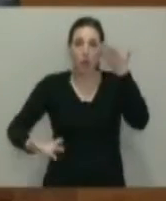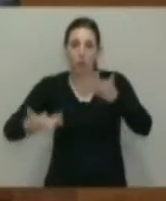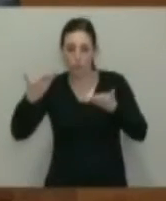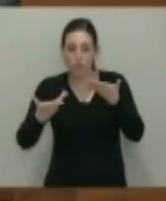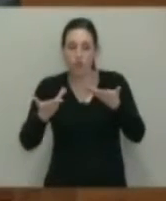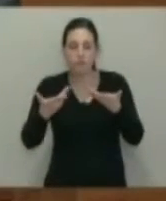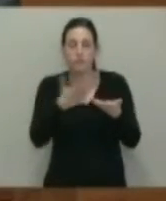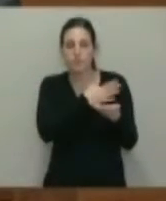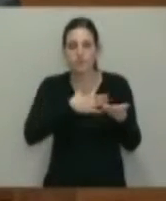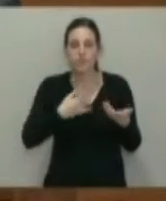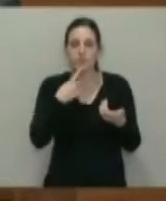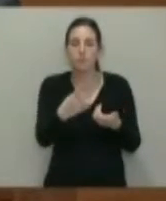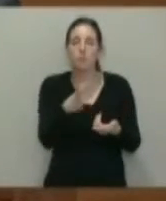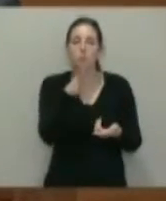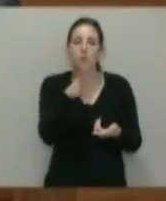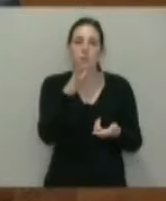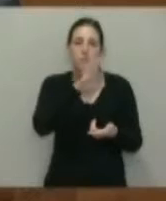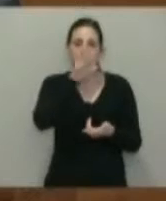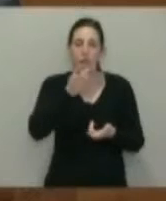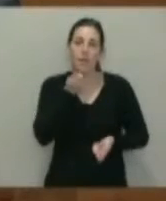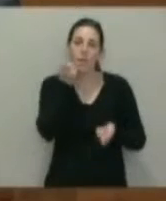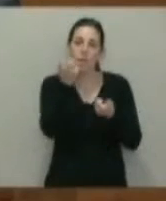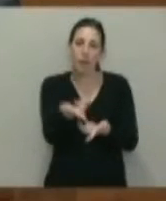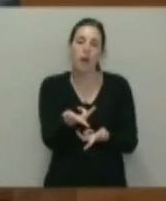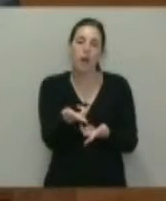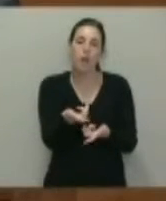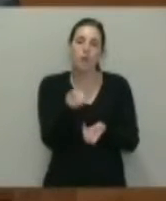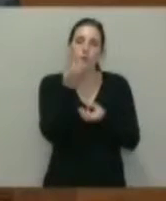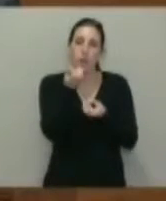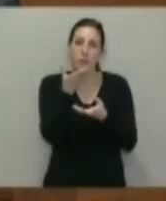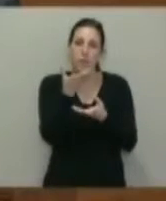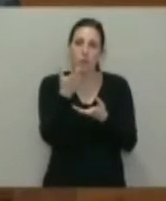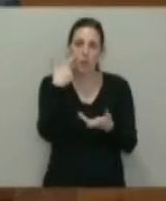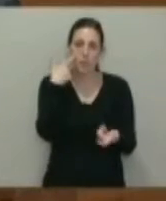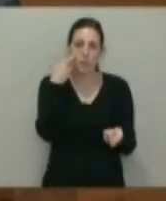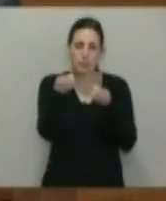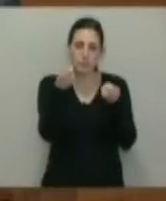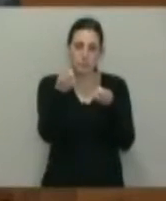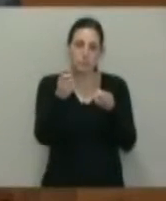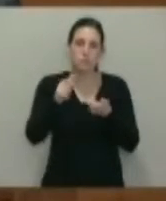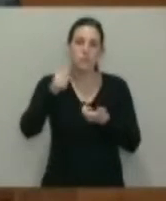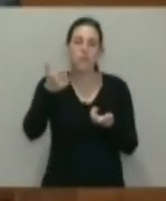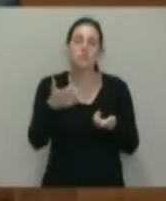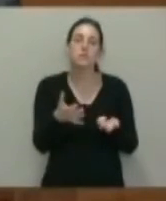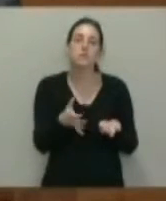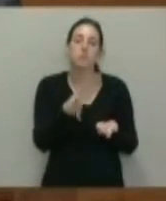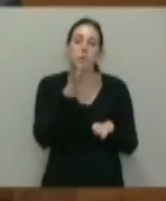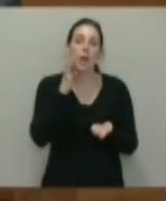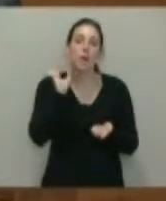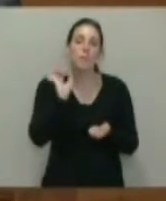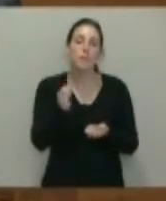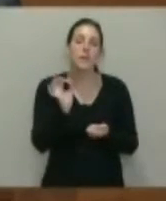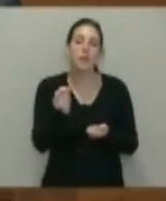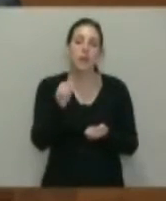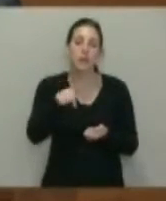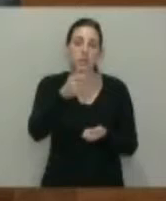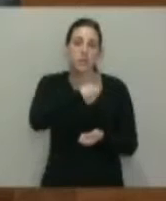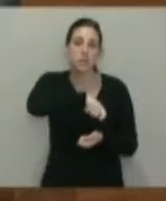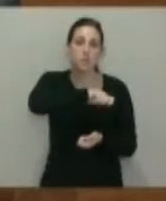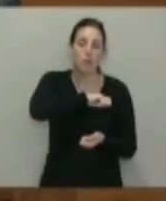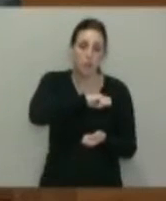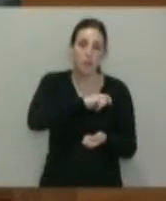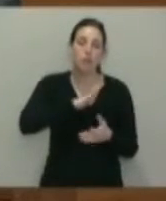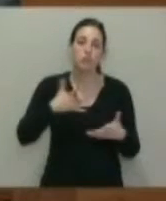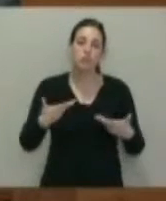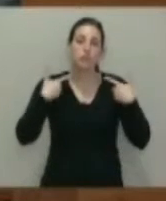porque me parece que aportan una información más cualitativa. Es cierto que nuestro país ha sufrido un